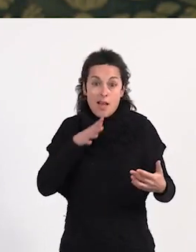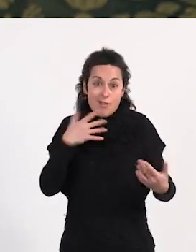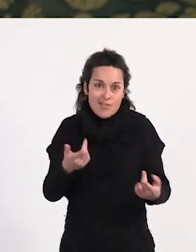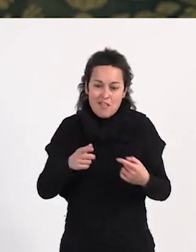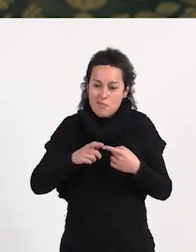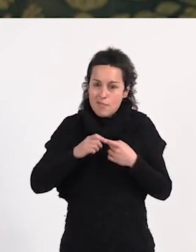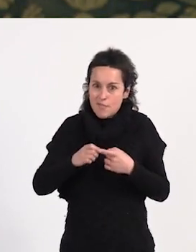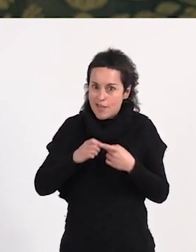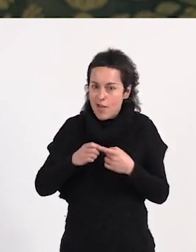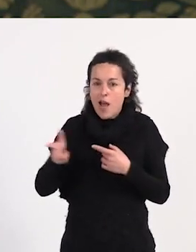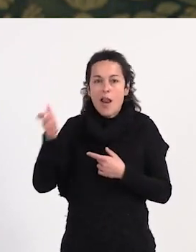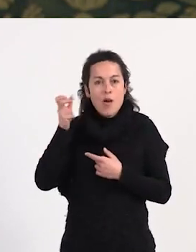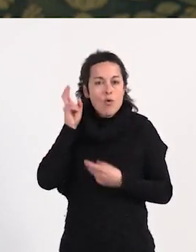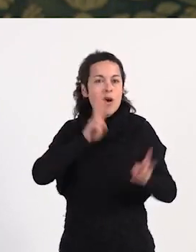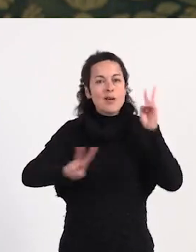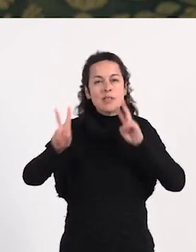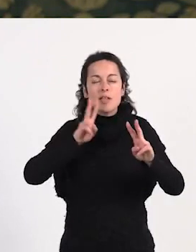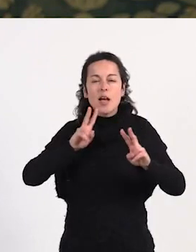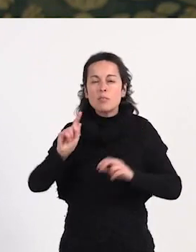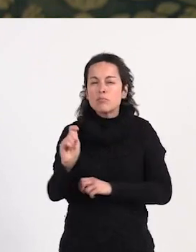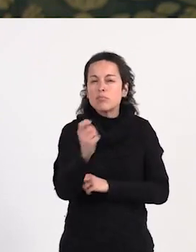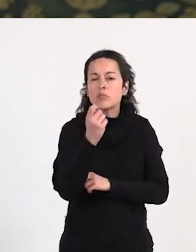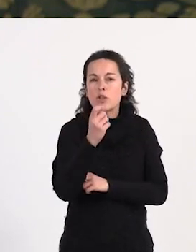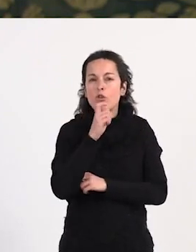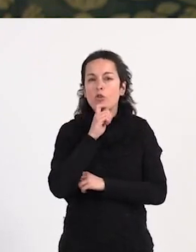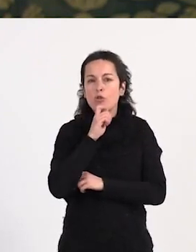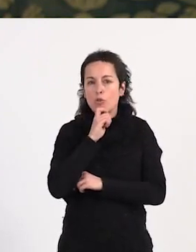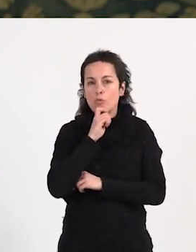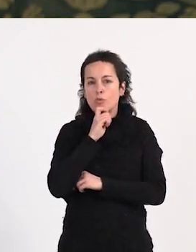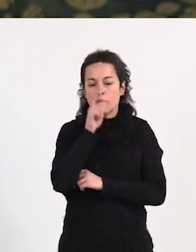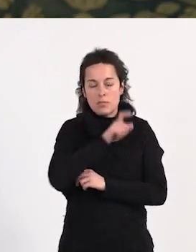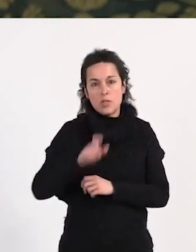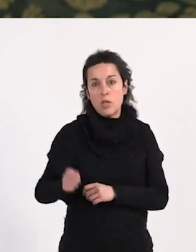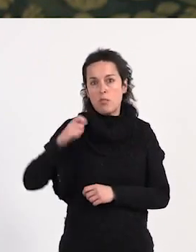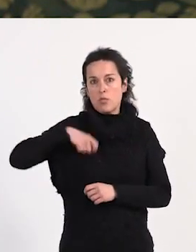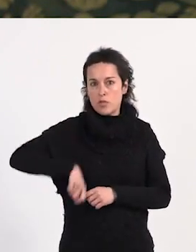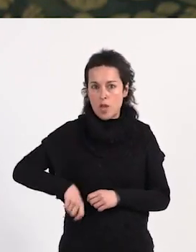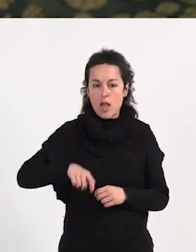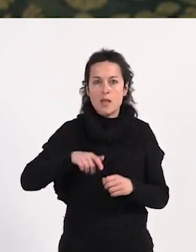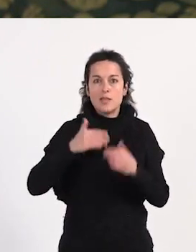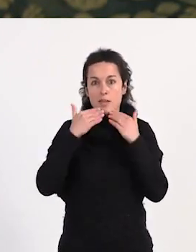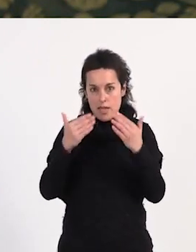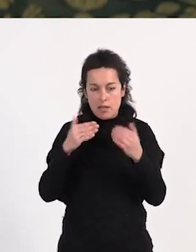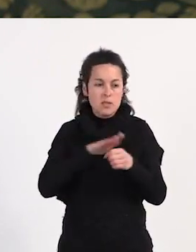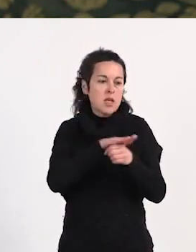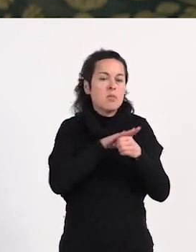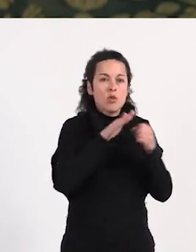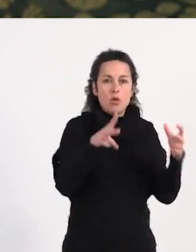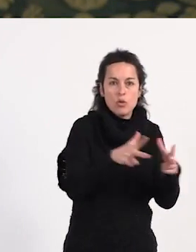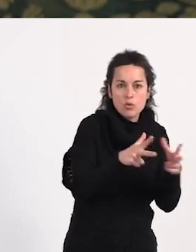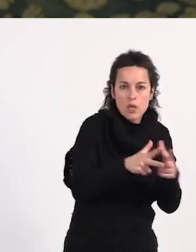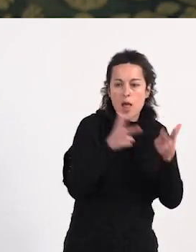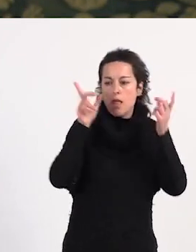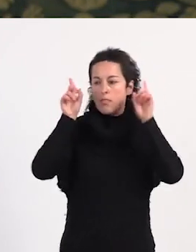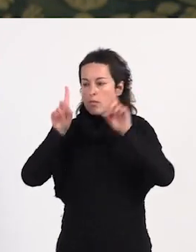audiovisual también es gracias al aporte de personas profesionales del entorno de lo social, de la